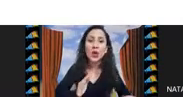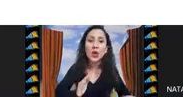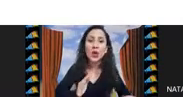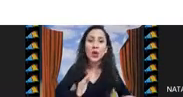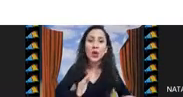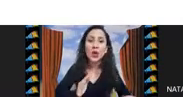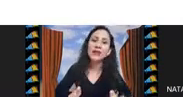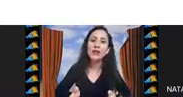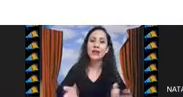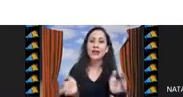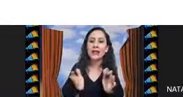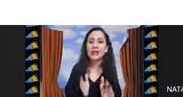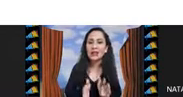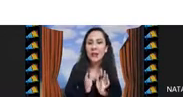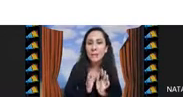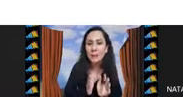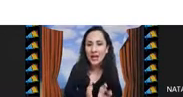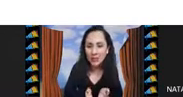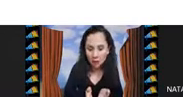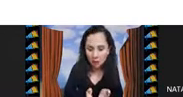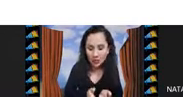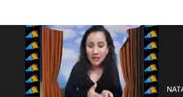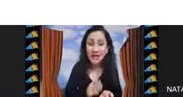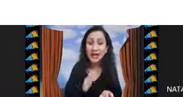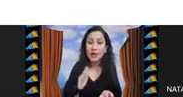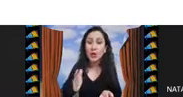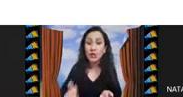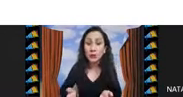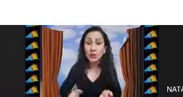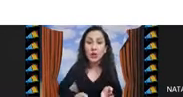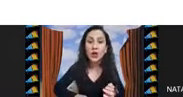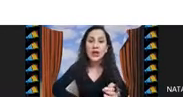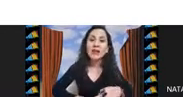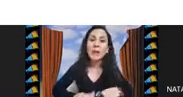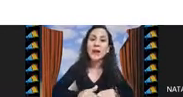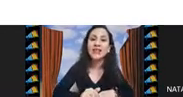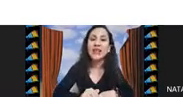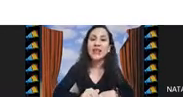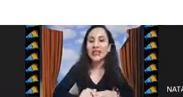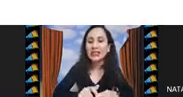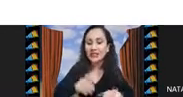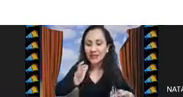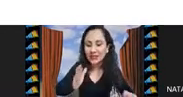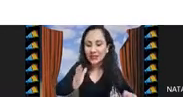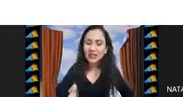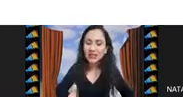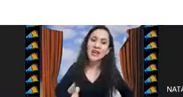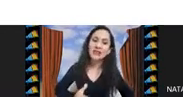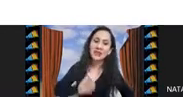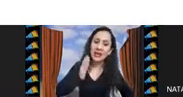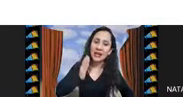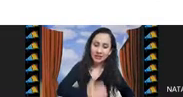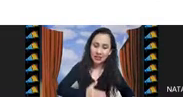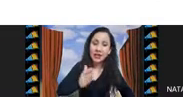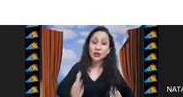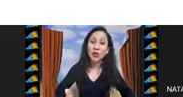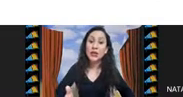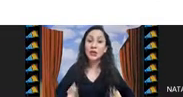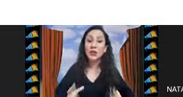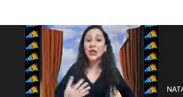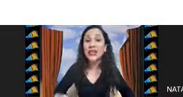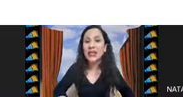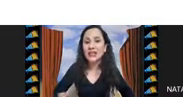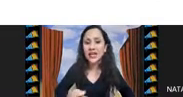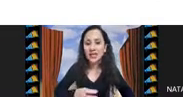cómo exactamente el desempeño del algoritmo depende de las instancias que está